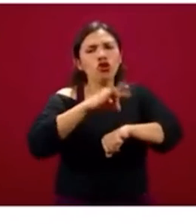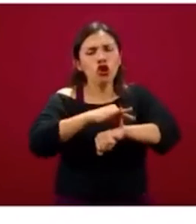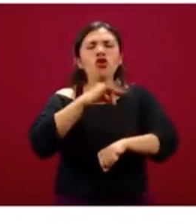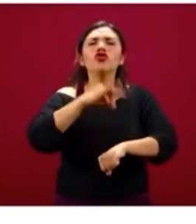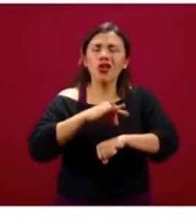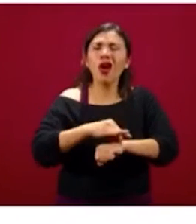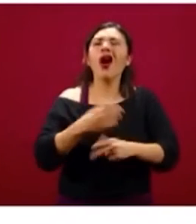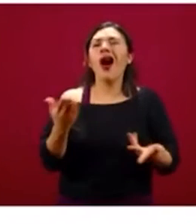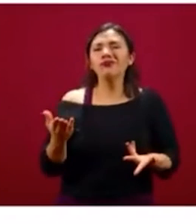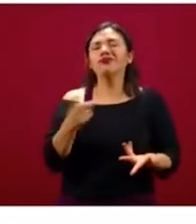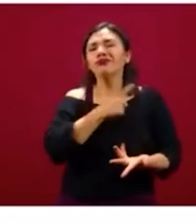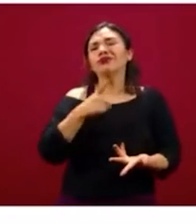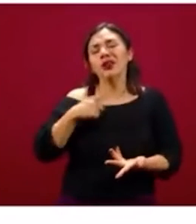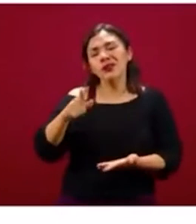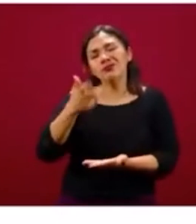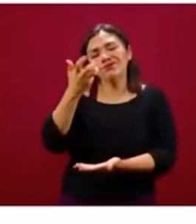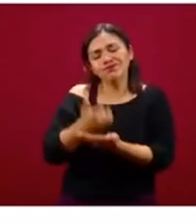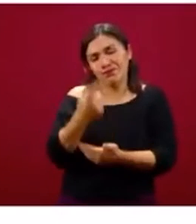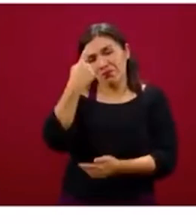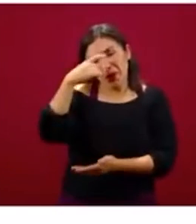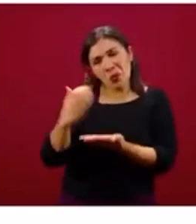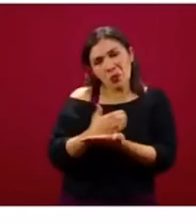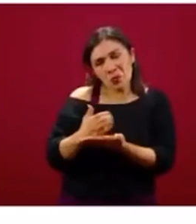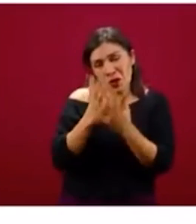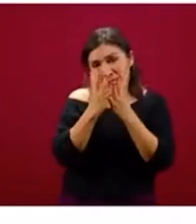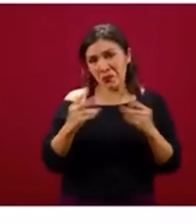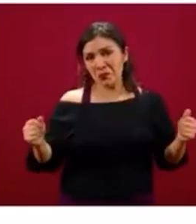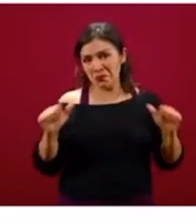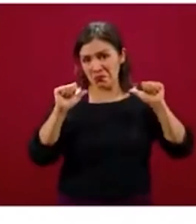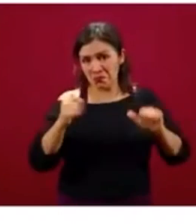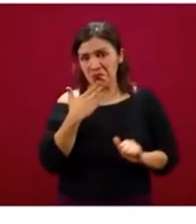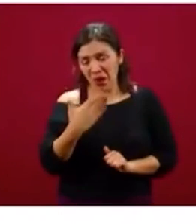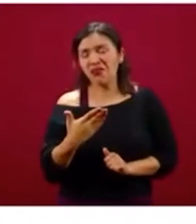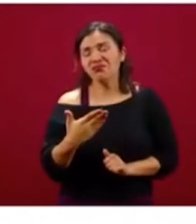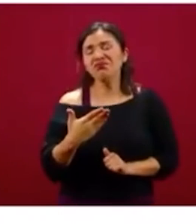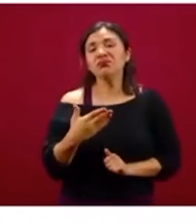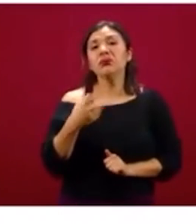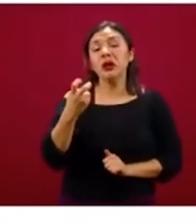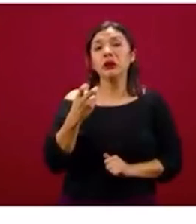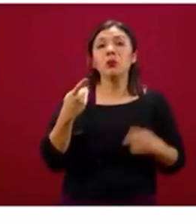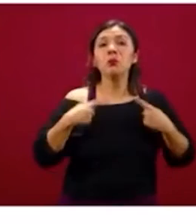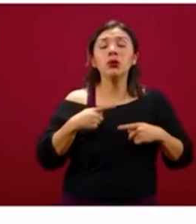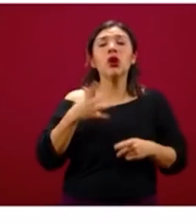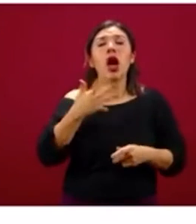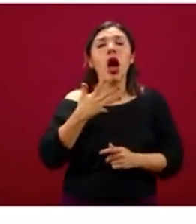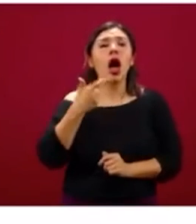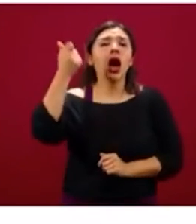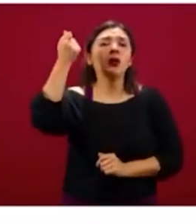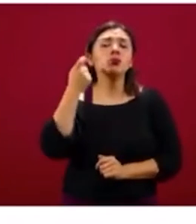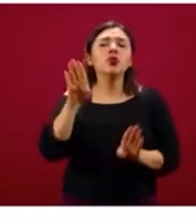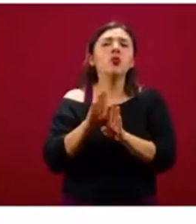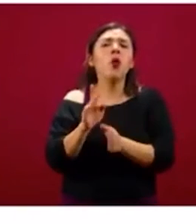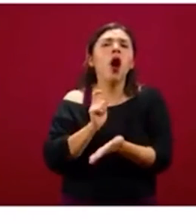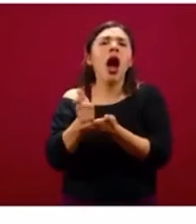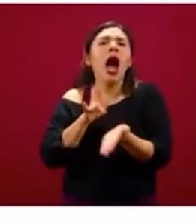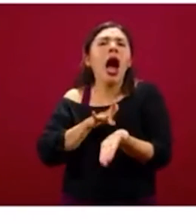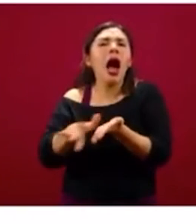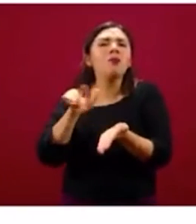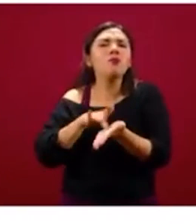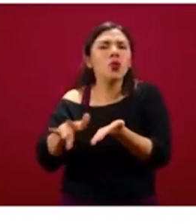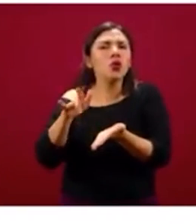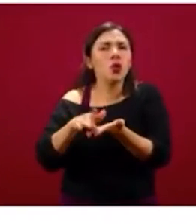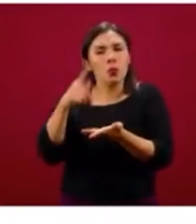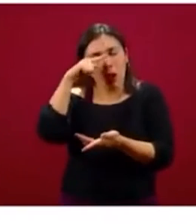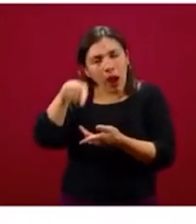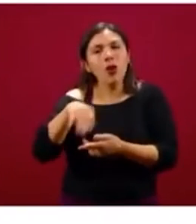recomienda un descanso para poderse recuperar o para seguir su tratamiento y entonces el trabajador recibe un subsidio económico que